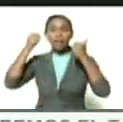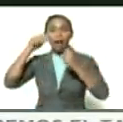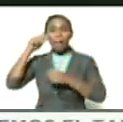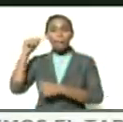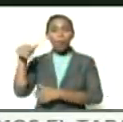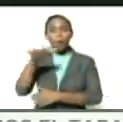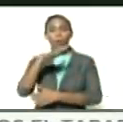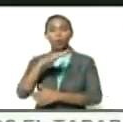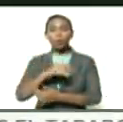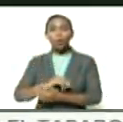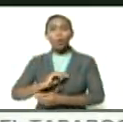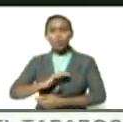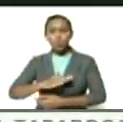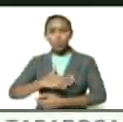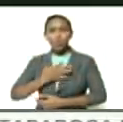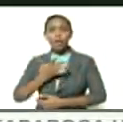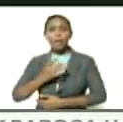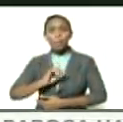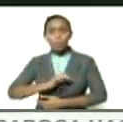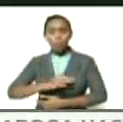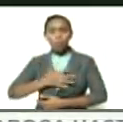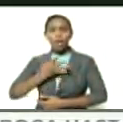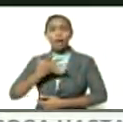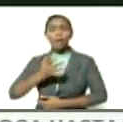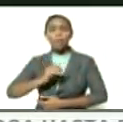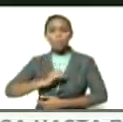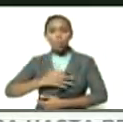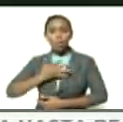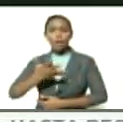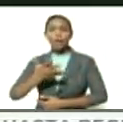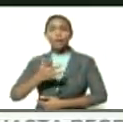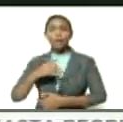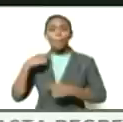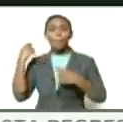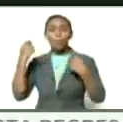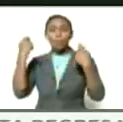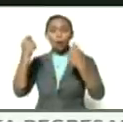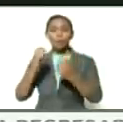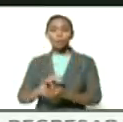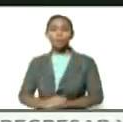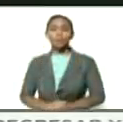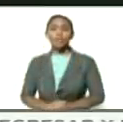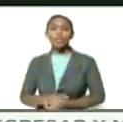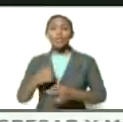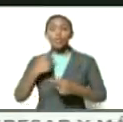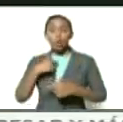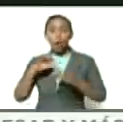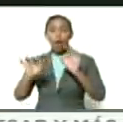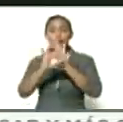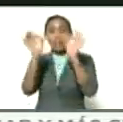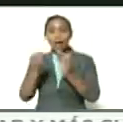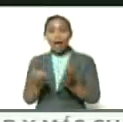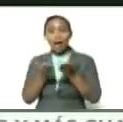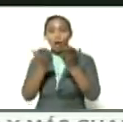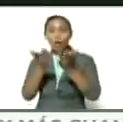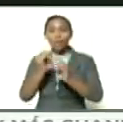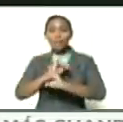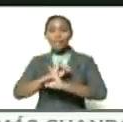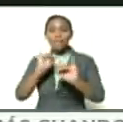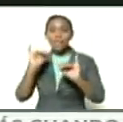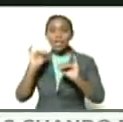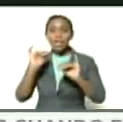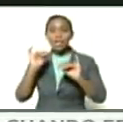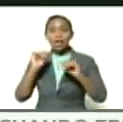pueblo poder poder poder popular y les regalo para terminar esta conferencia